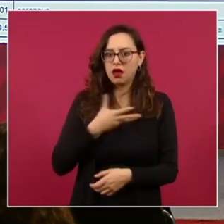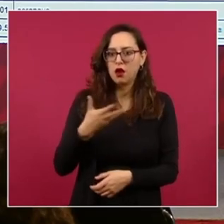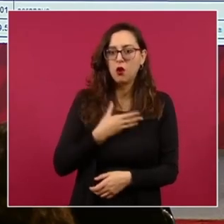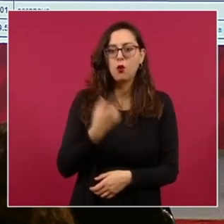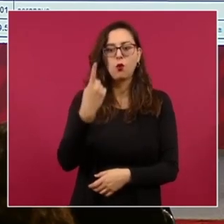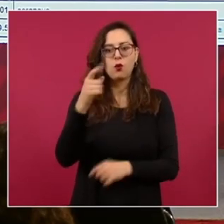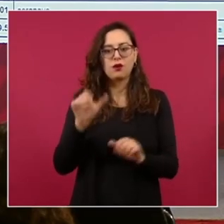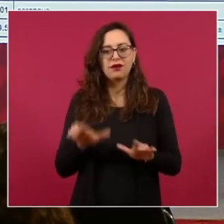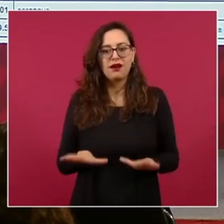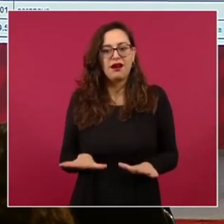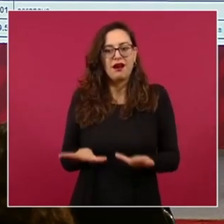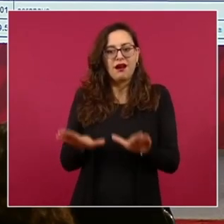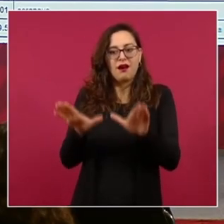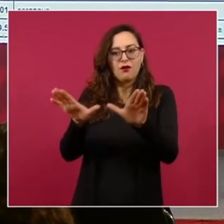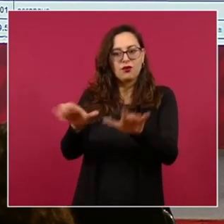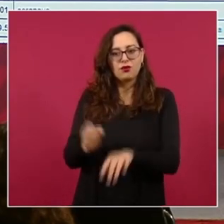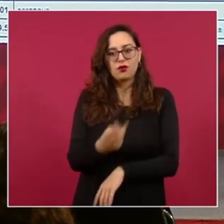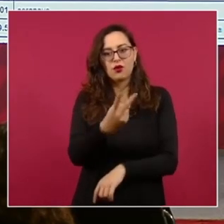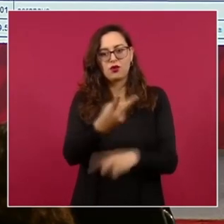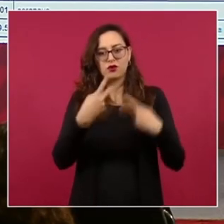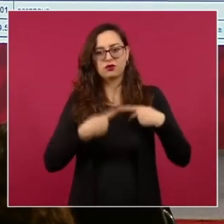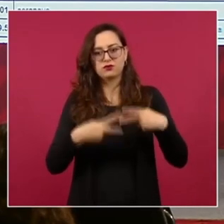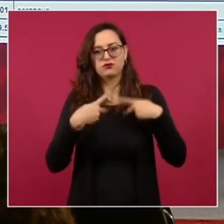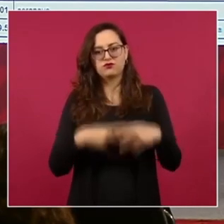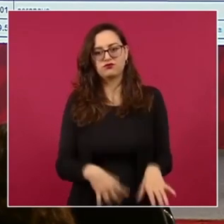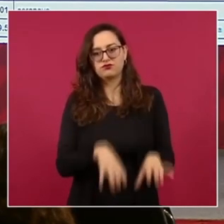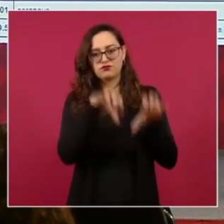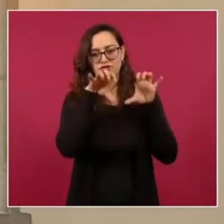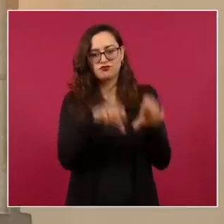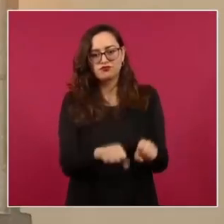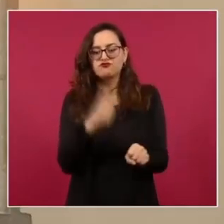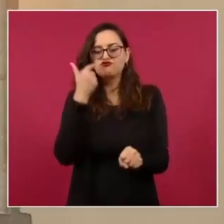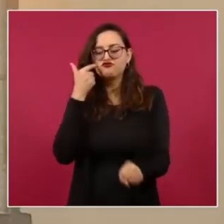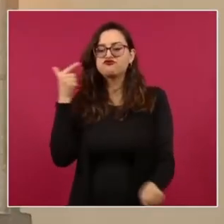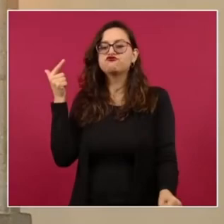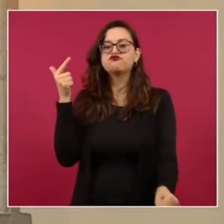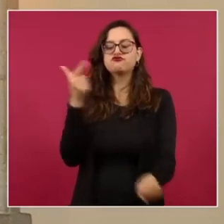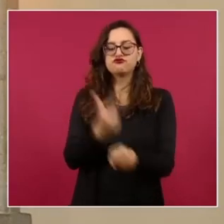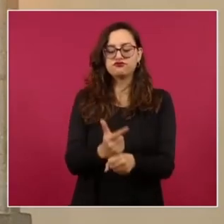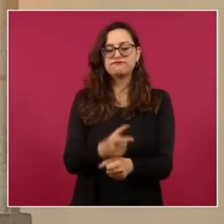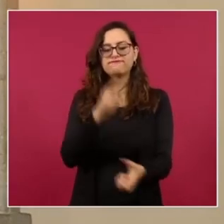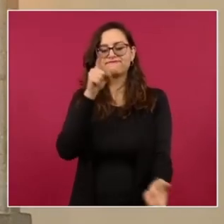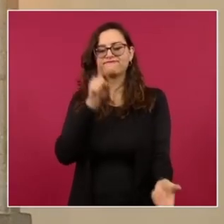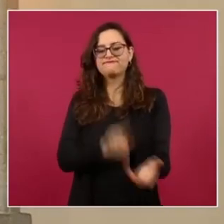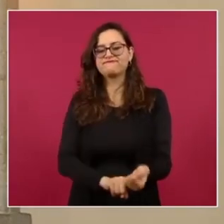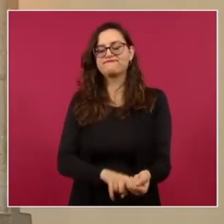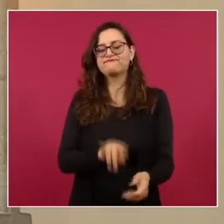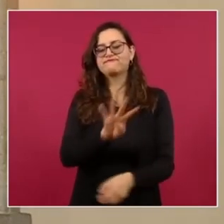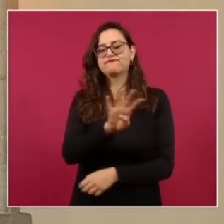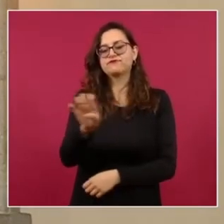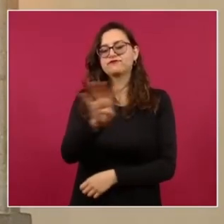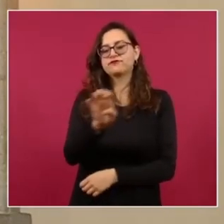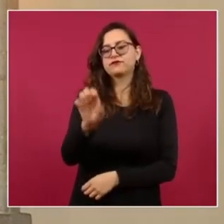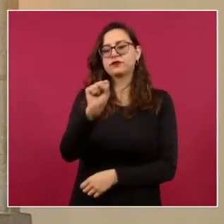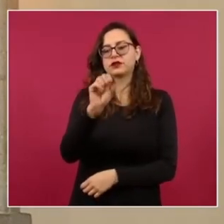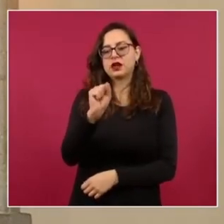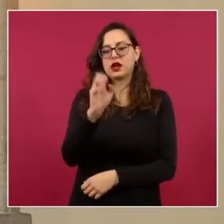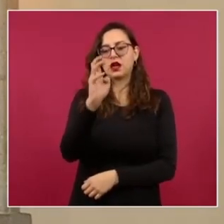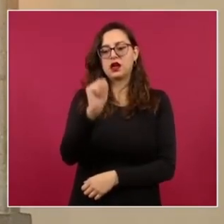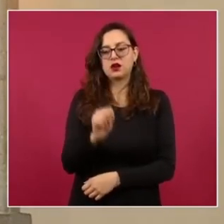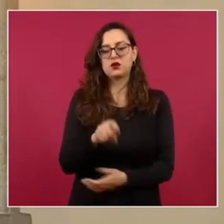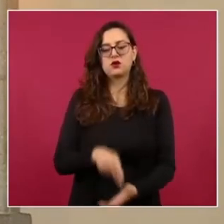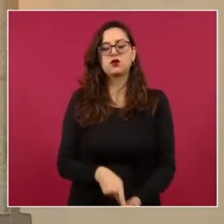detenidas dos personas y se les confiscó, aseguró 469